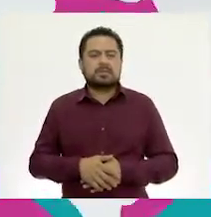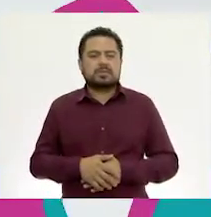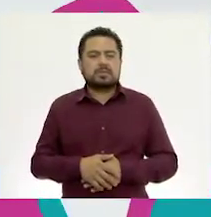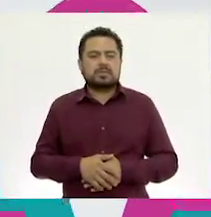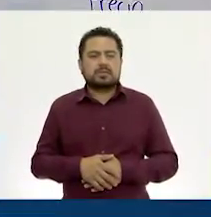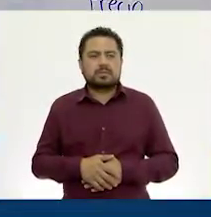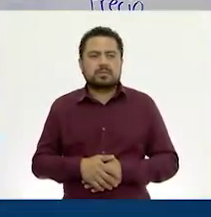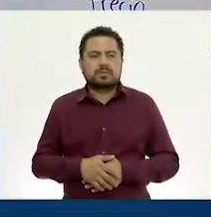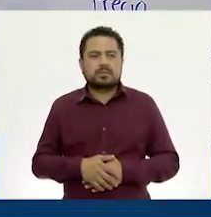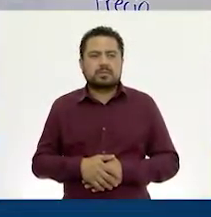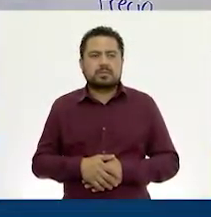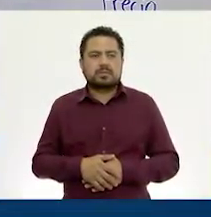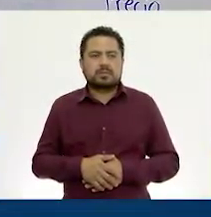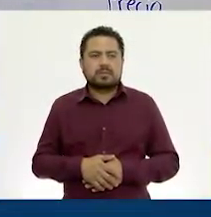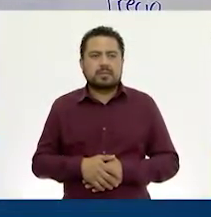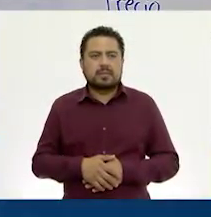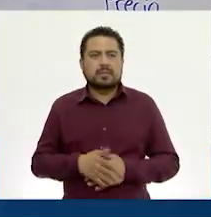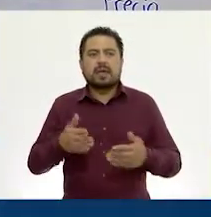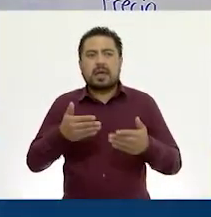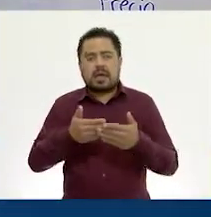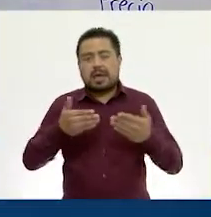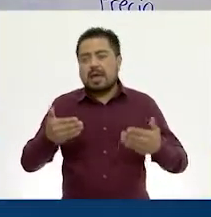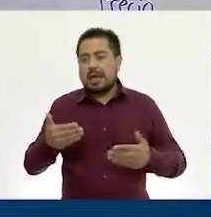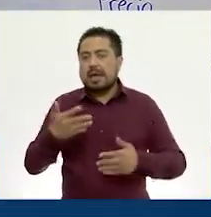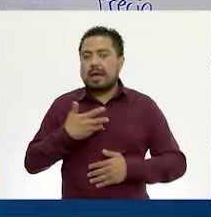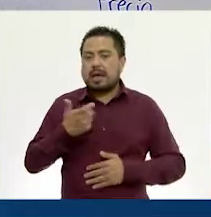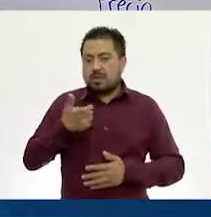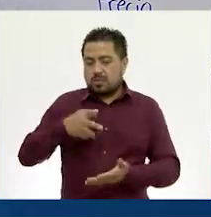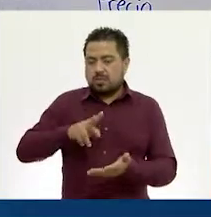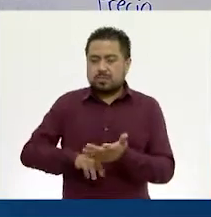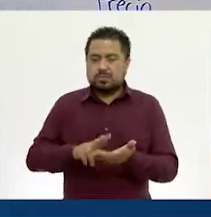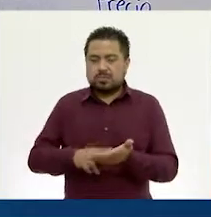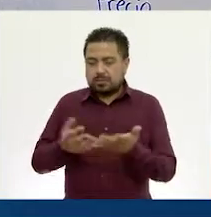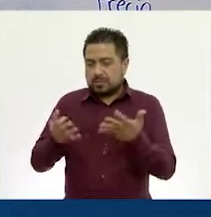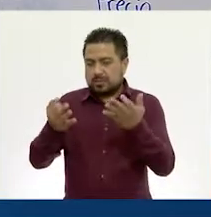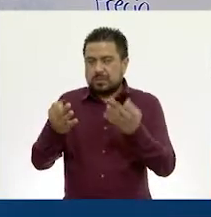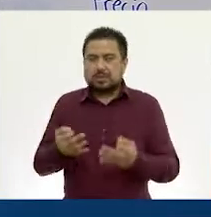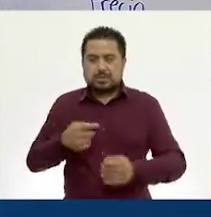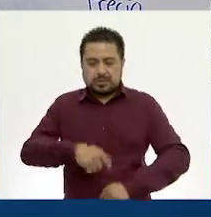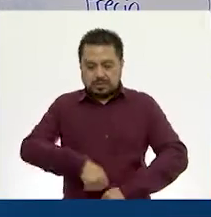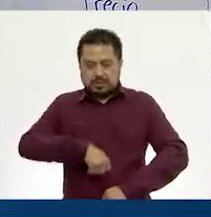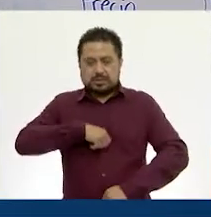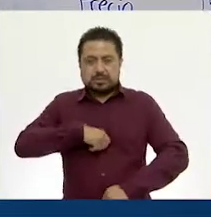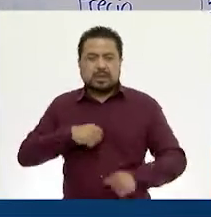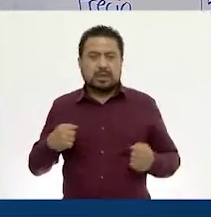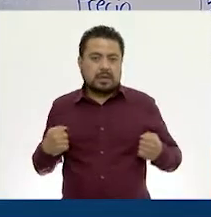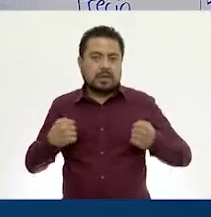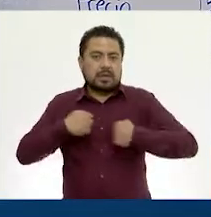cinco y cuatro. Y ahora sí, ya tenemos que el precio de la chamarra